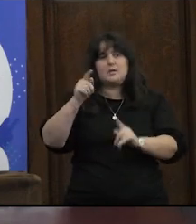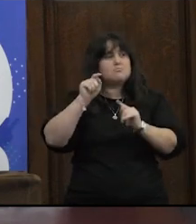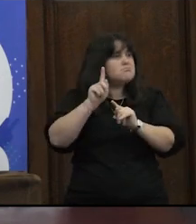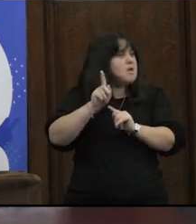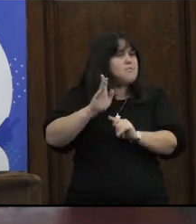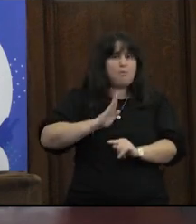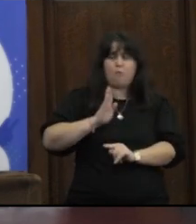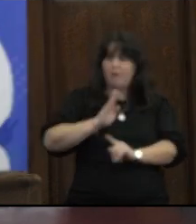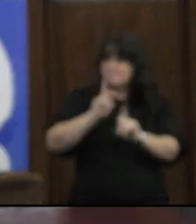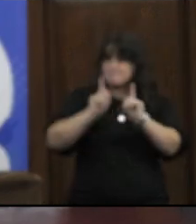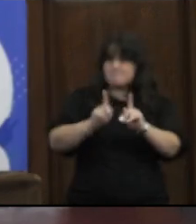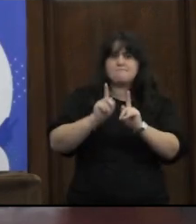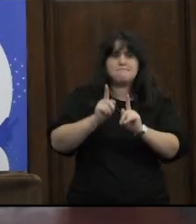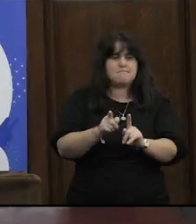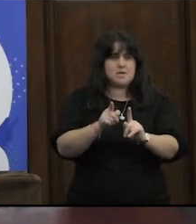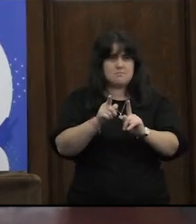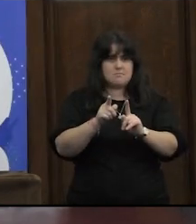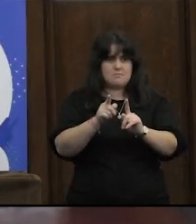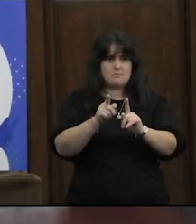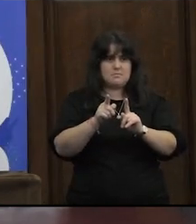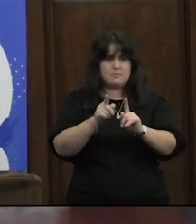son las propias mujeres